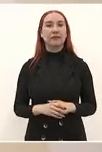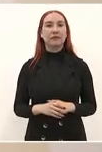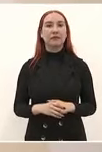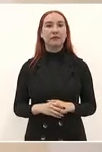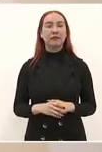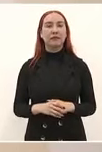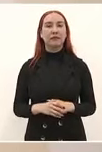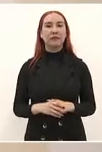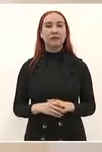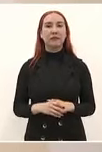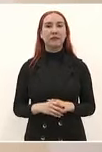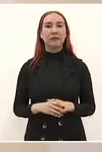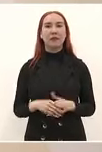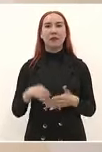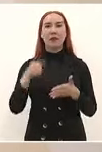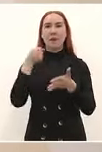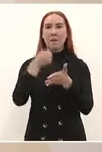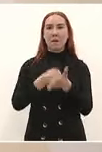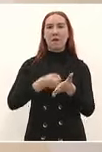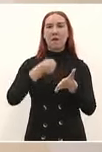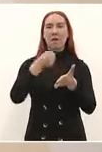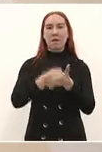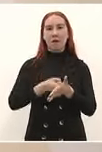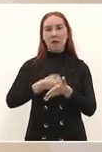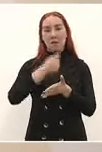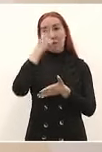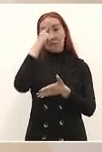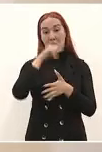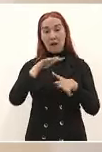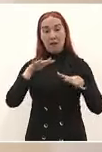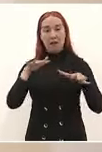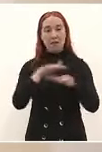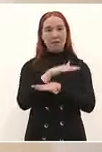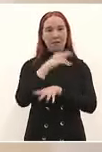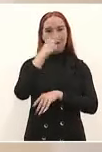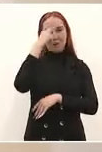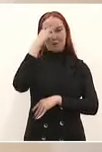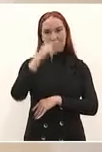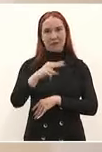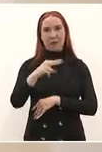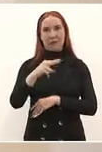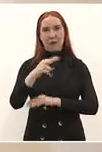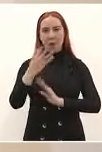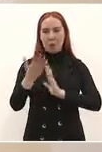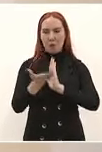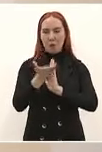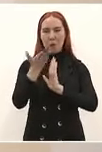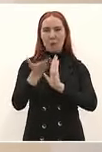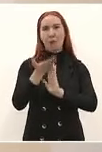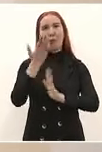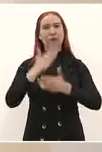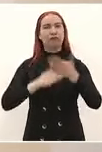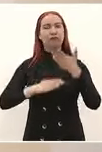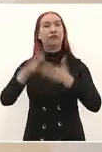en la transformación de México siempre